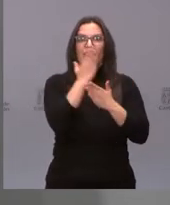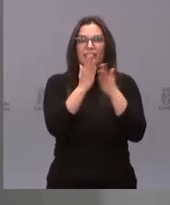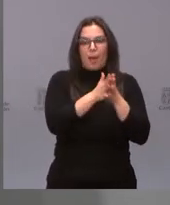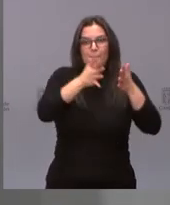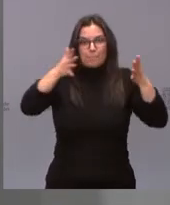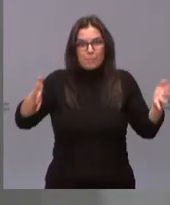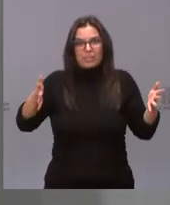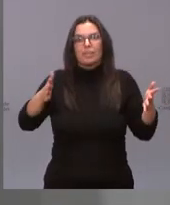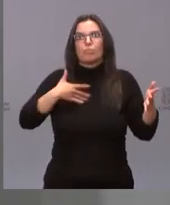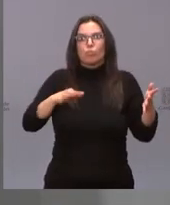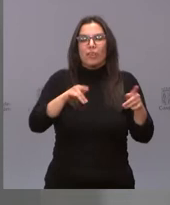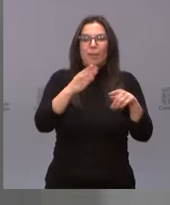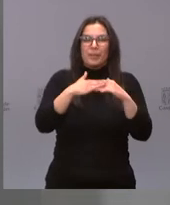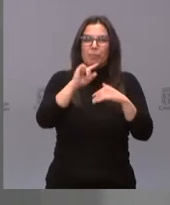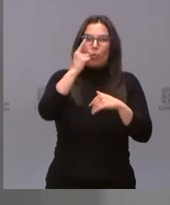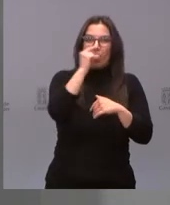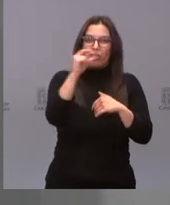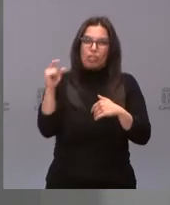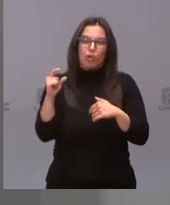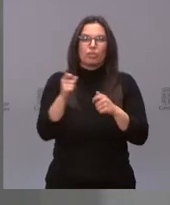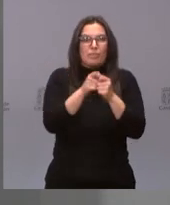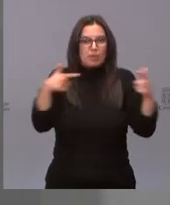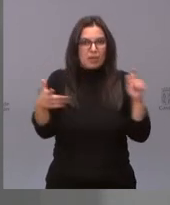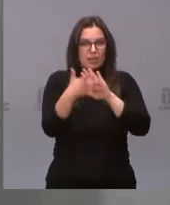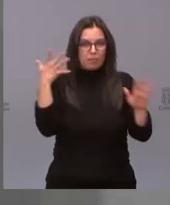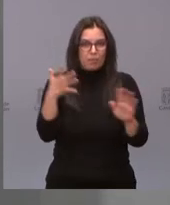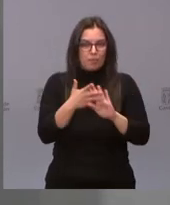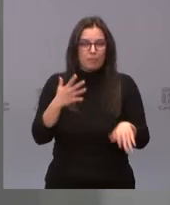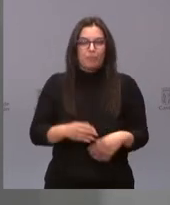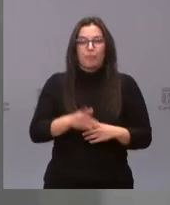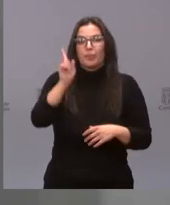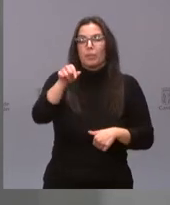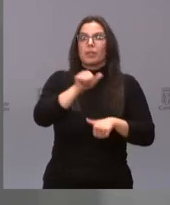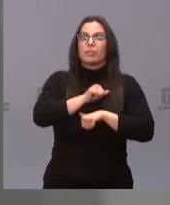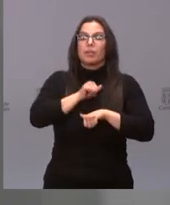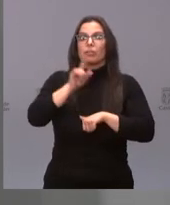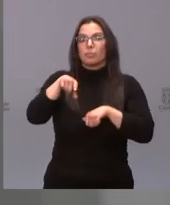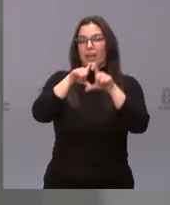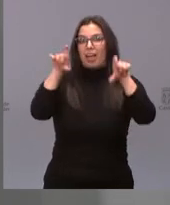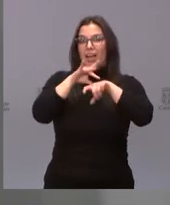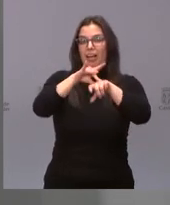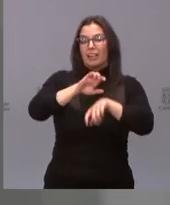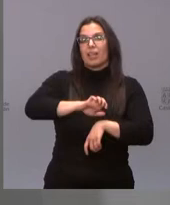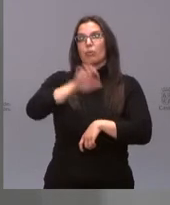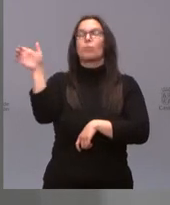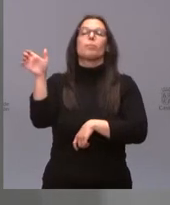con al menos una dosis. También estamos a la espera de que la EMA europea y la FDA